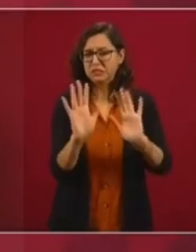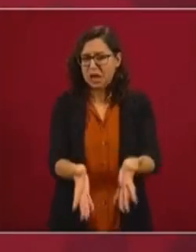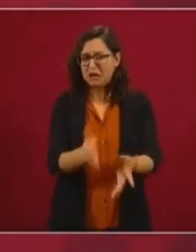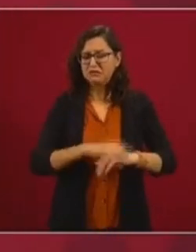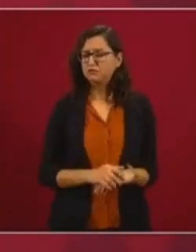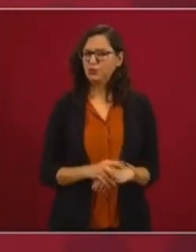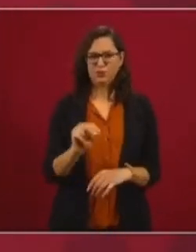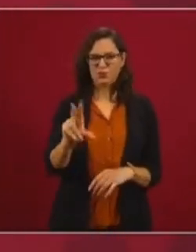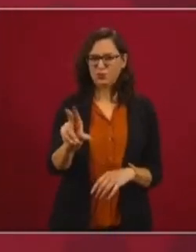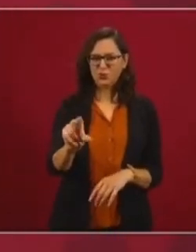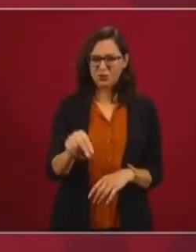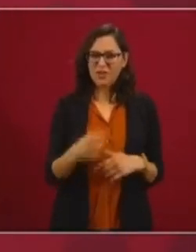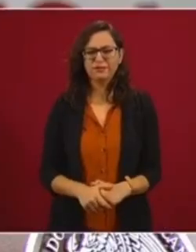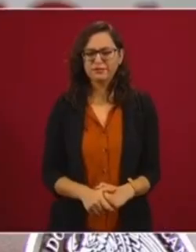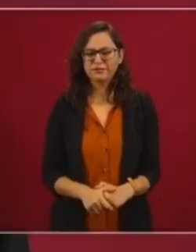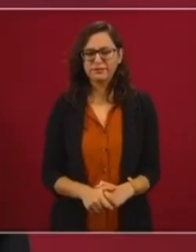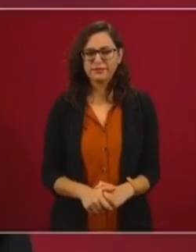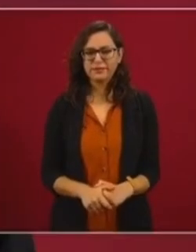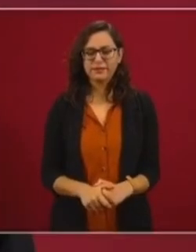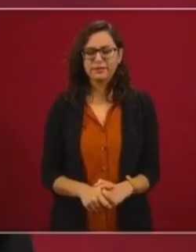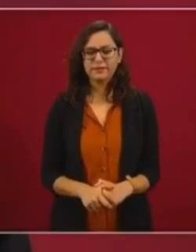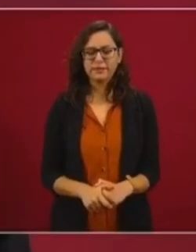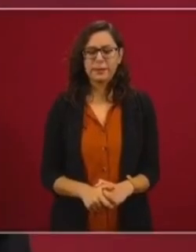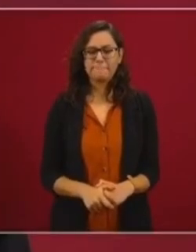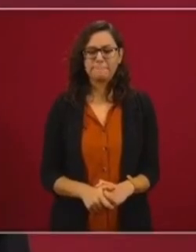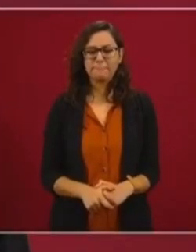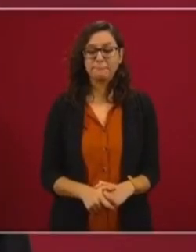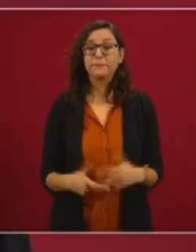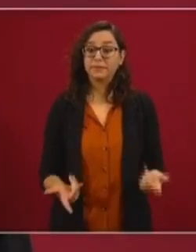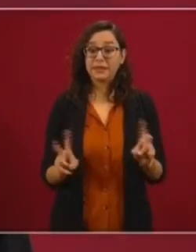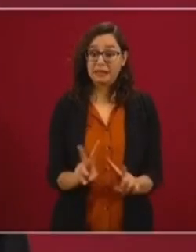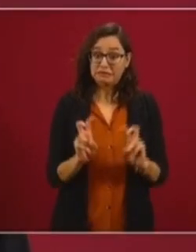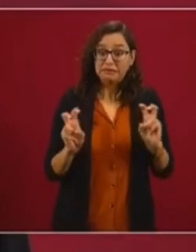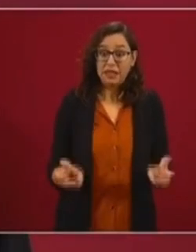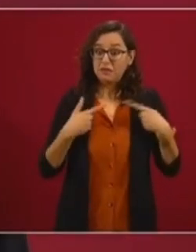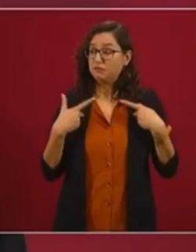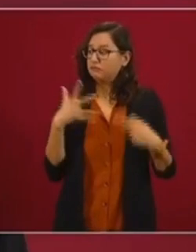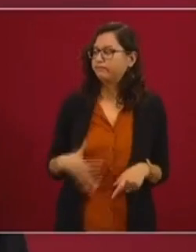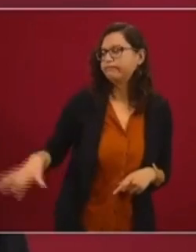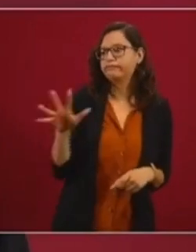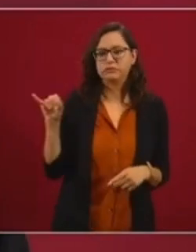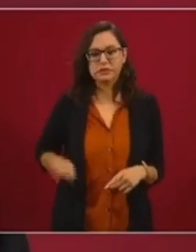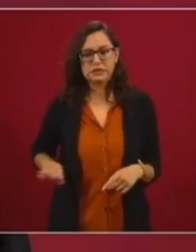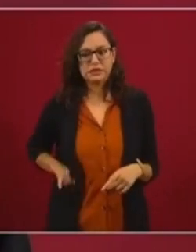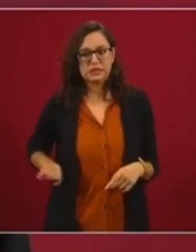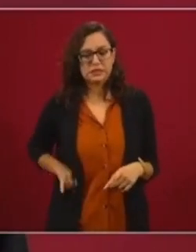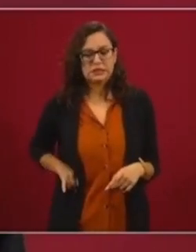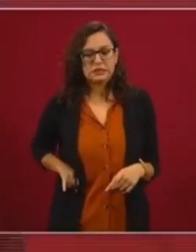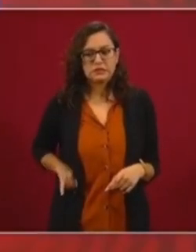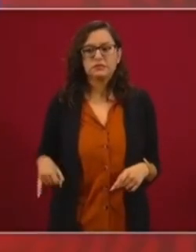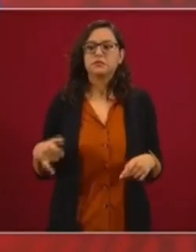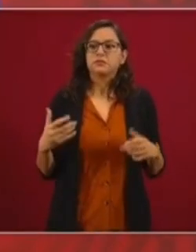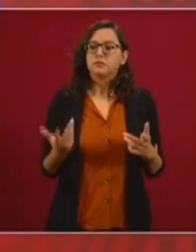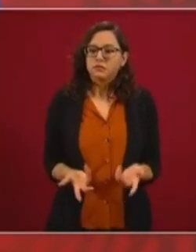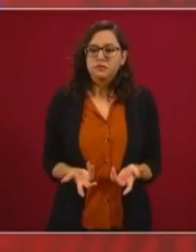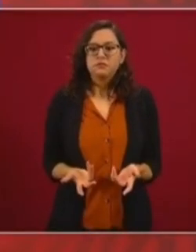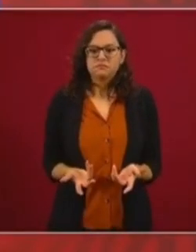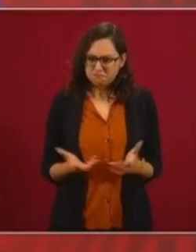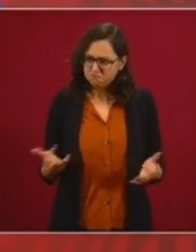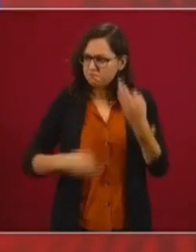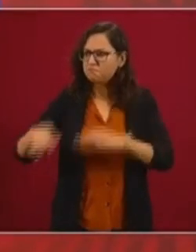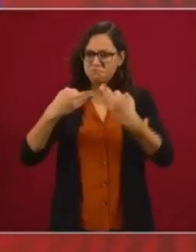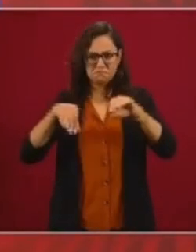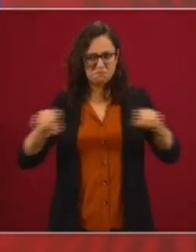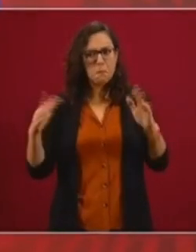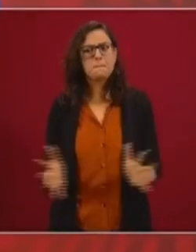avanzar. Cuando se trate de temas de interés general, que podamos